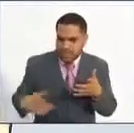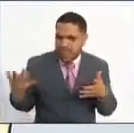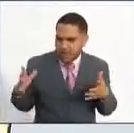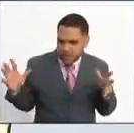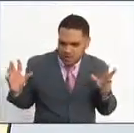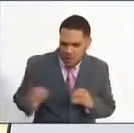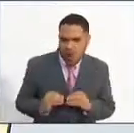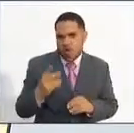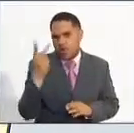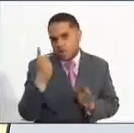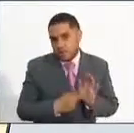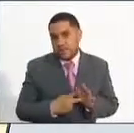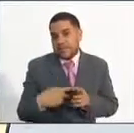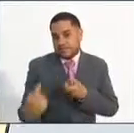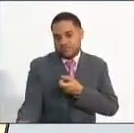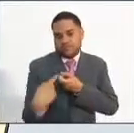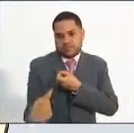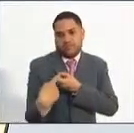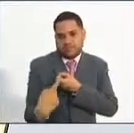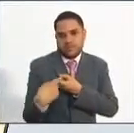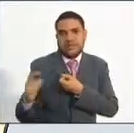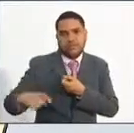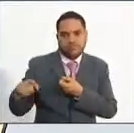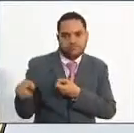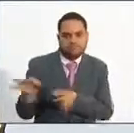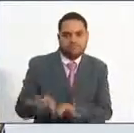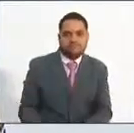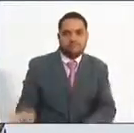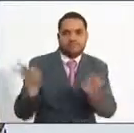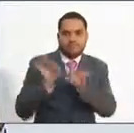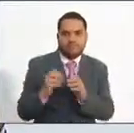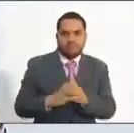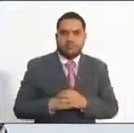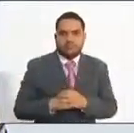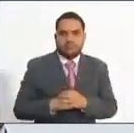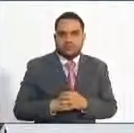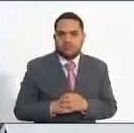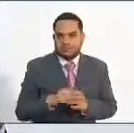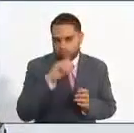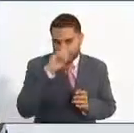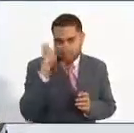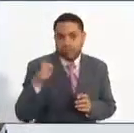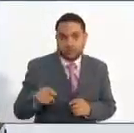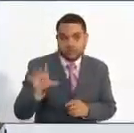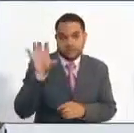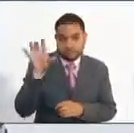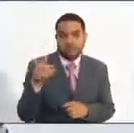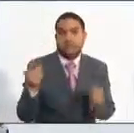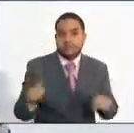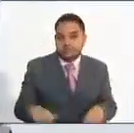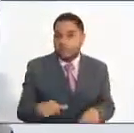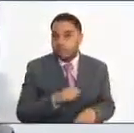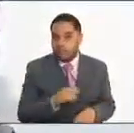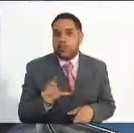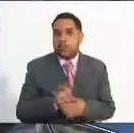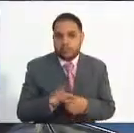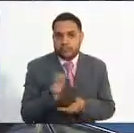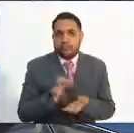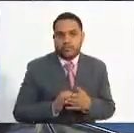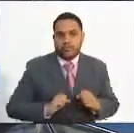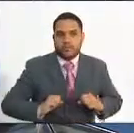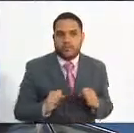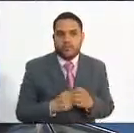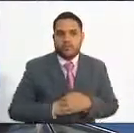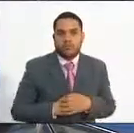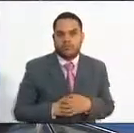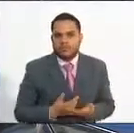2,000 empleos vacantes que son importantes, obviamente, para estas entidades y, en general, para el país y para la ciudad capital. ¿Qué tan avanzadas